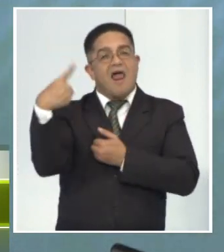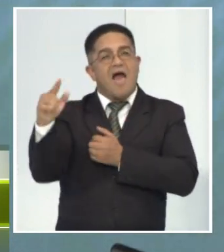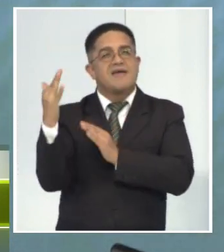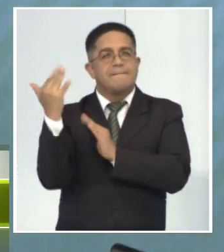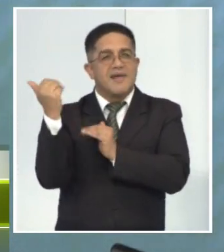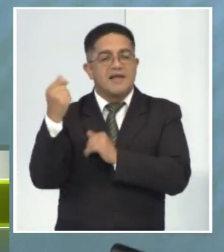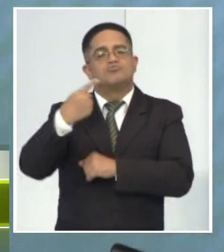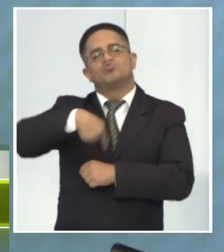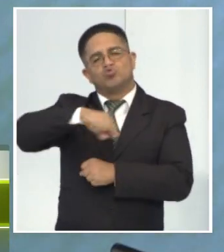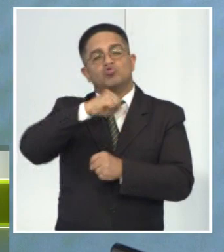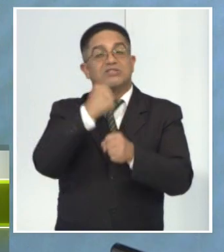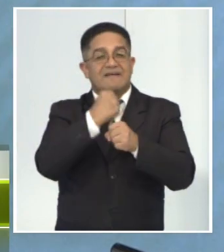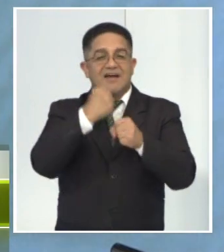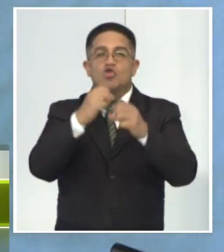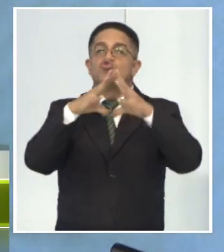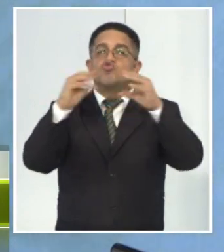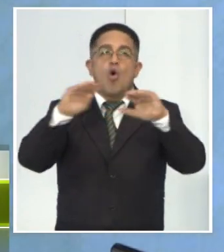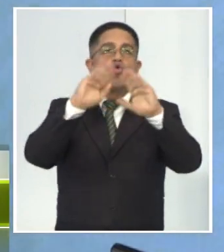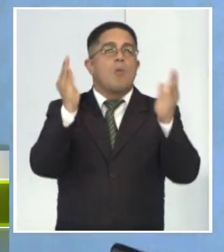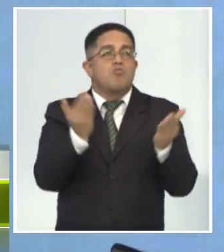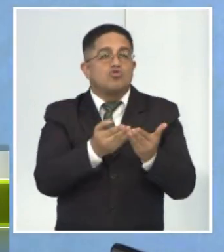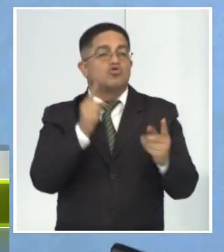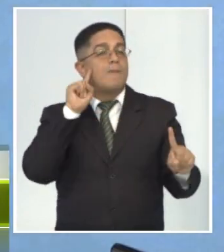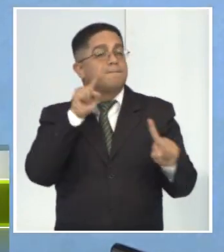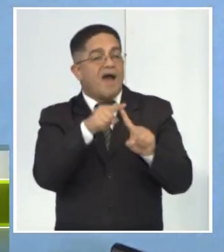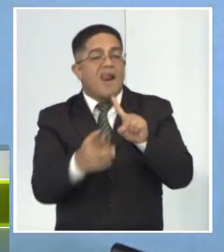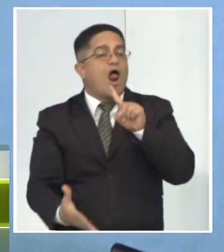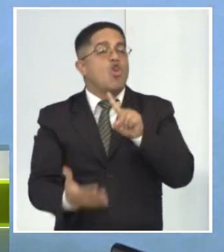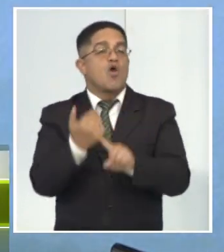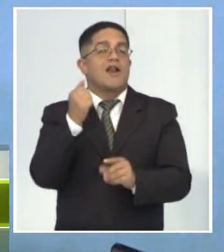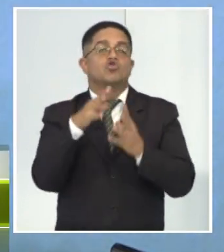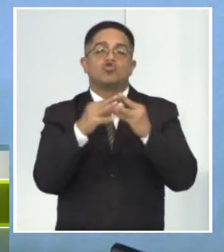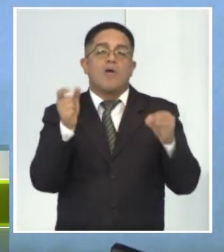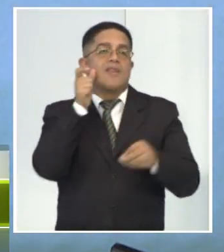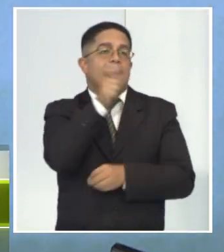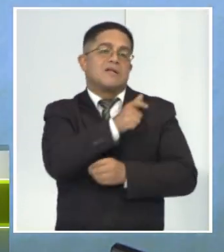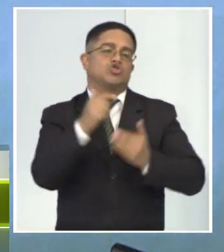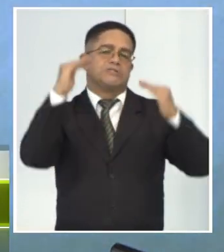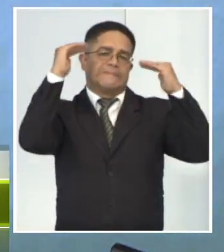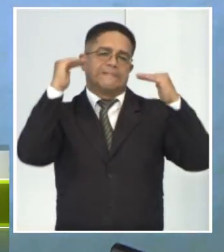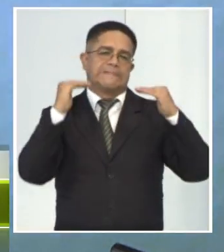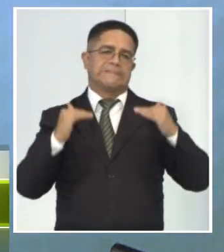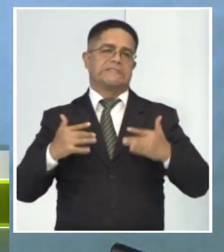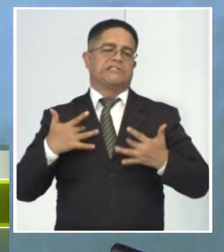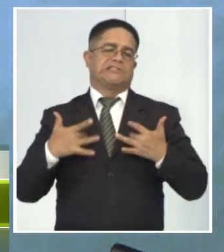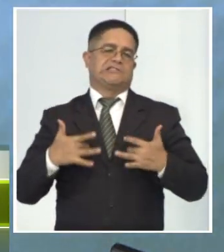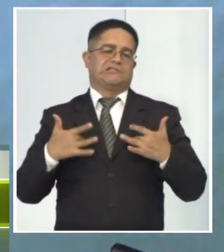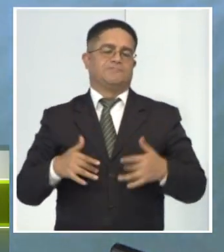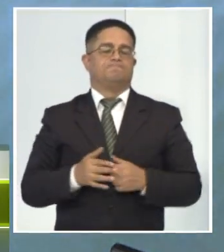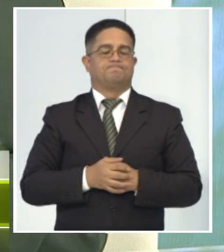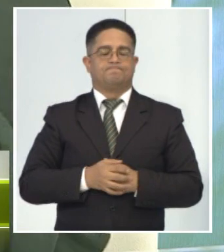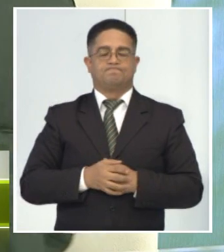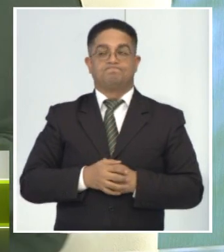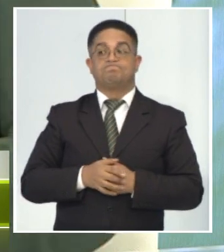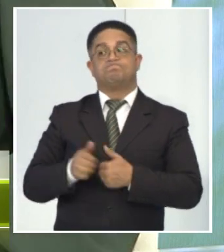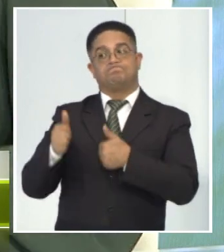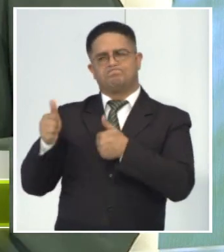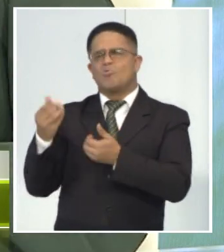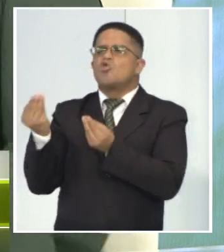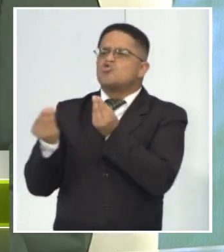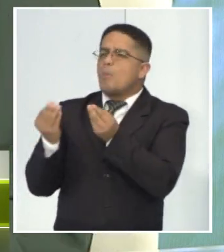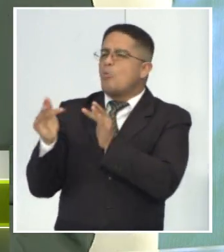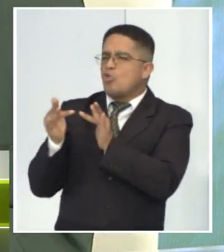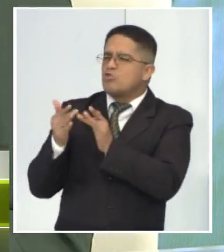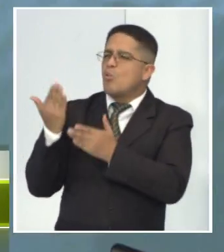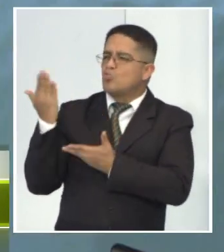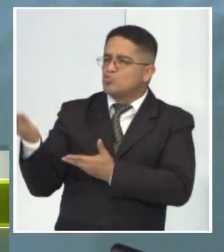está trabajando mundialmente para lograr que todas estas personas sientan alivio total del tínitus. Por supuesto, doctor. ¿Cómo lo pueden